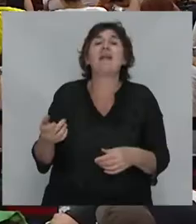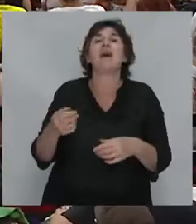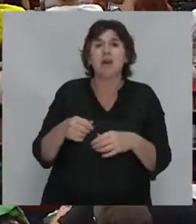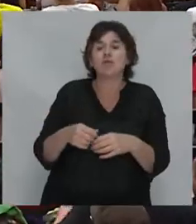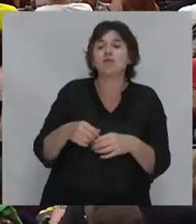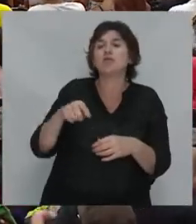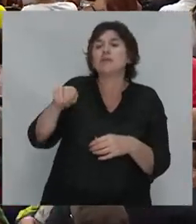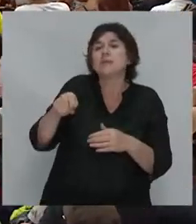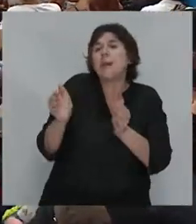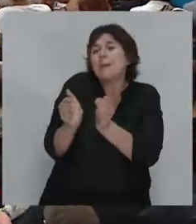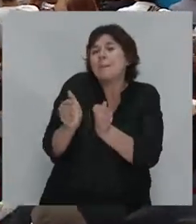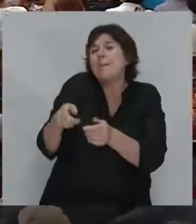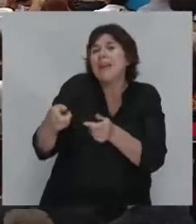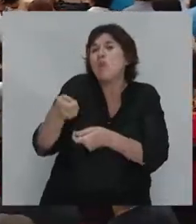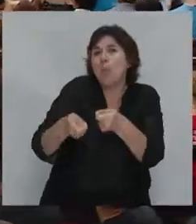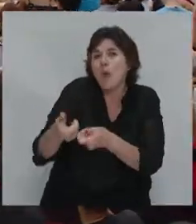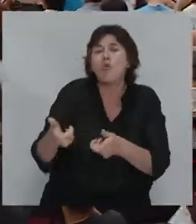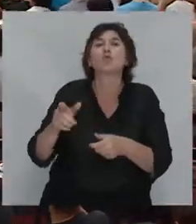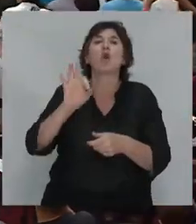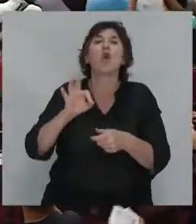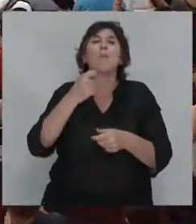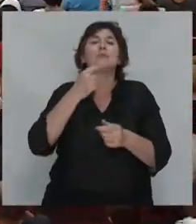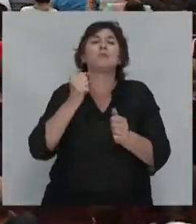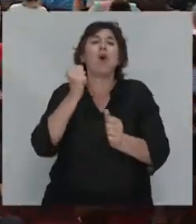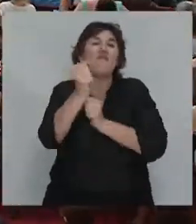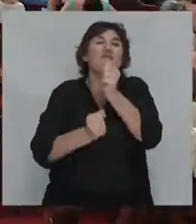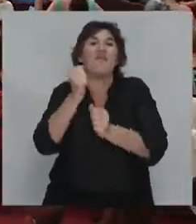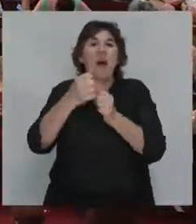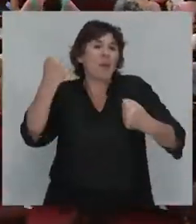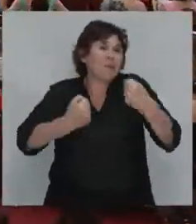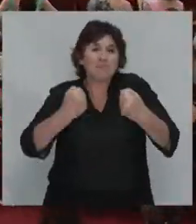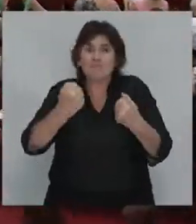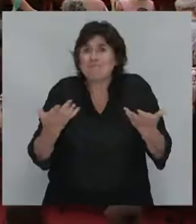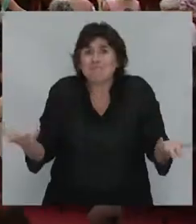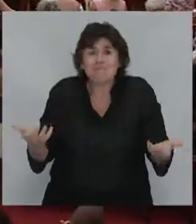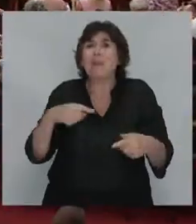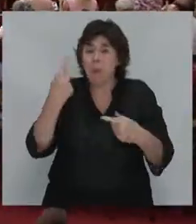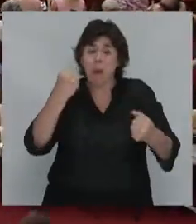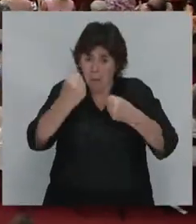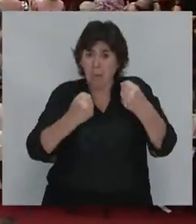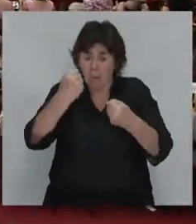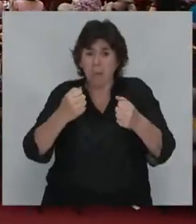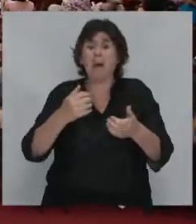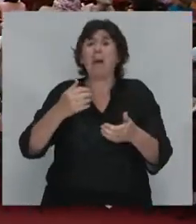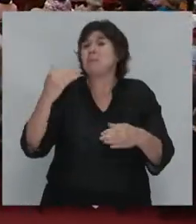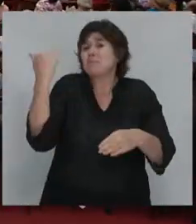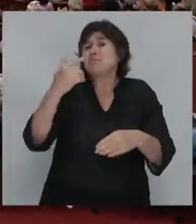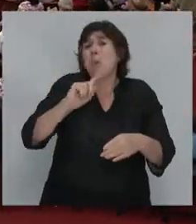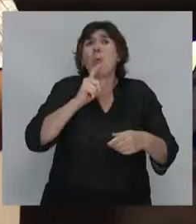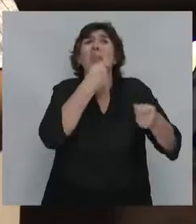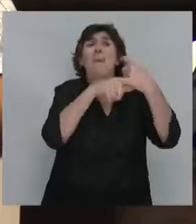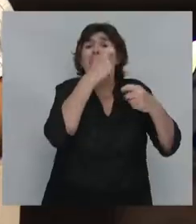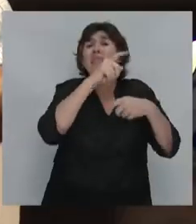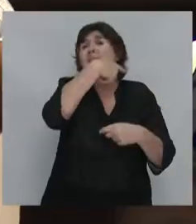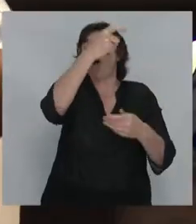como también a la fábrica automotriz que deja de producir autos porque no lo puede colocar en los países latinoamericanos. Para